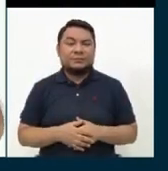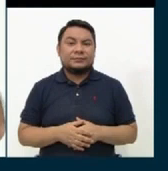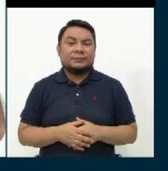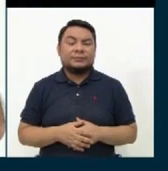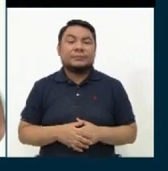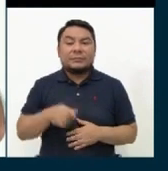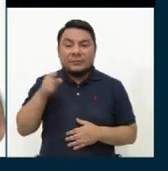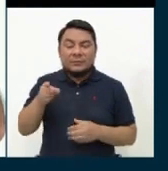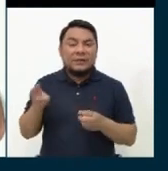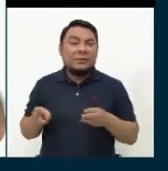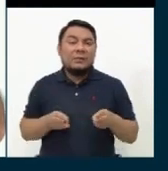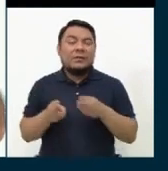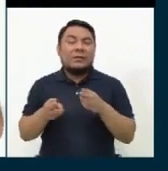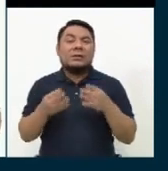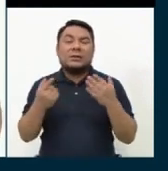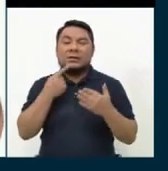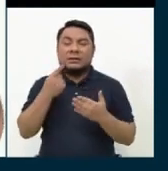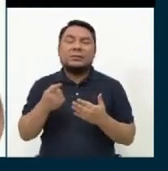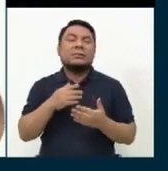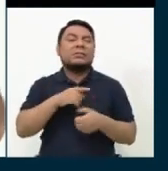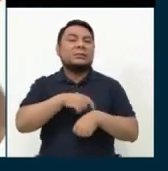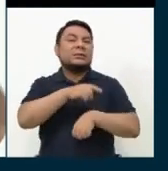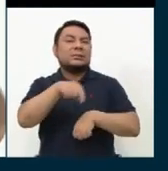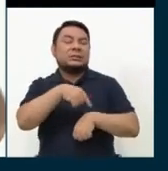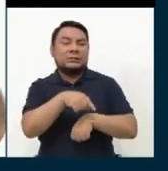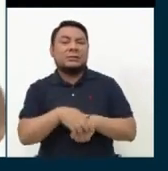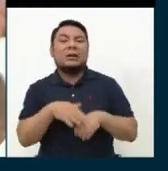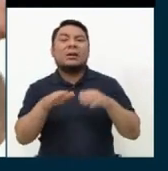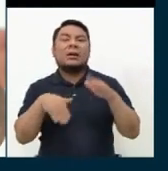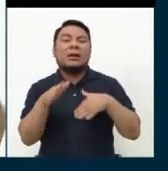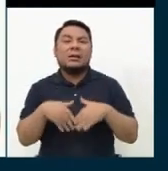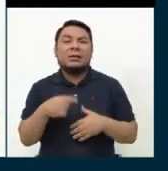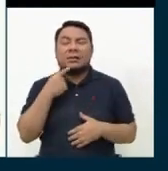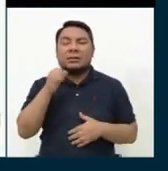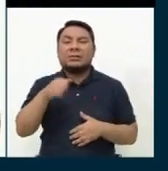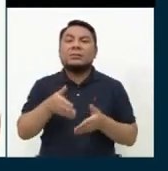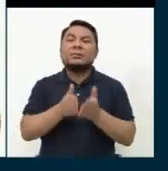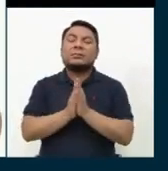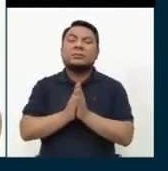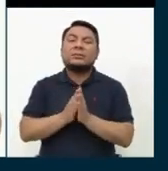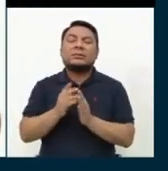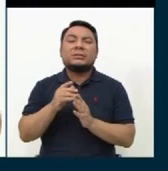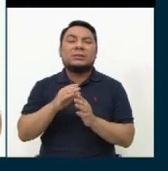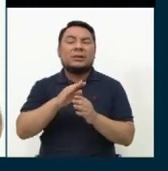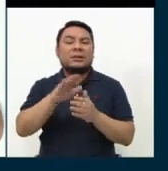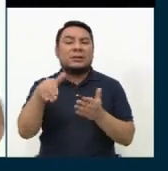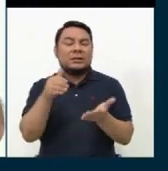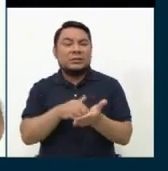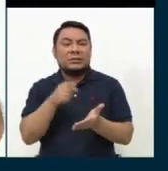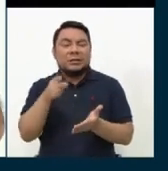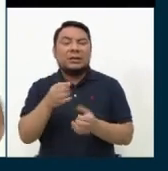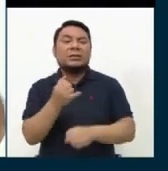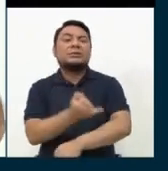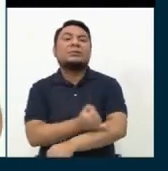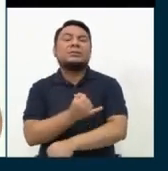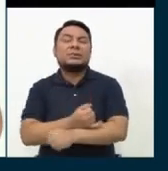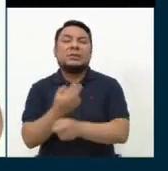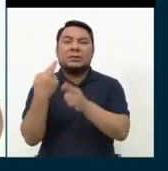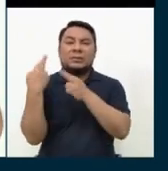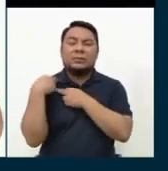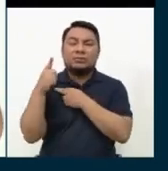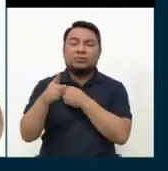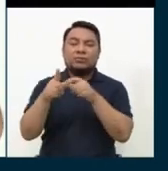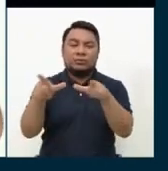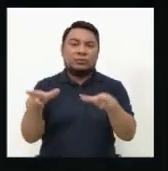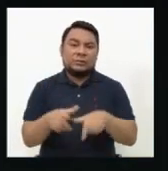Y de esa manera evitaría la burocracia y hasta a veces las coimas que piden centros de instituciones que están encargadas de esos